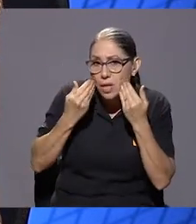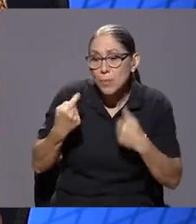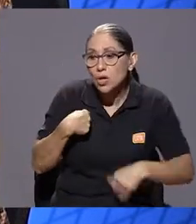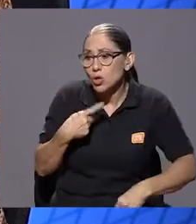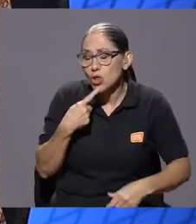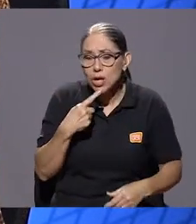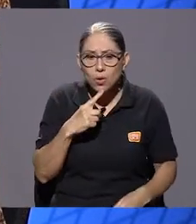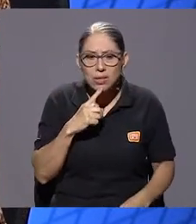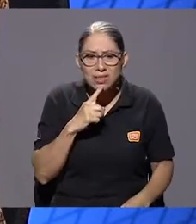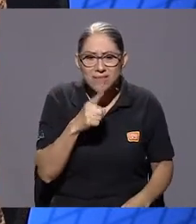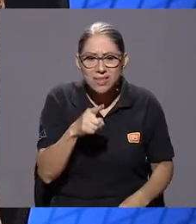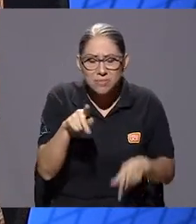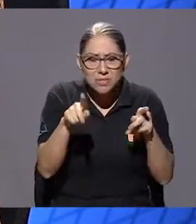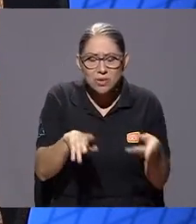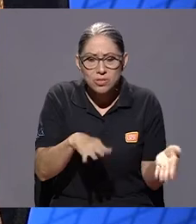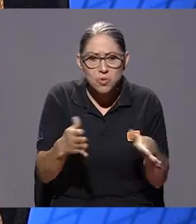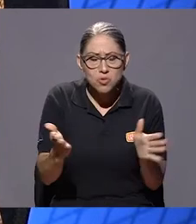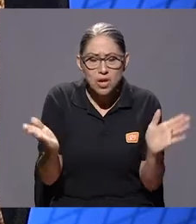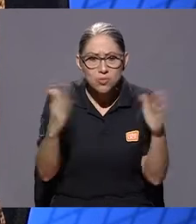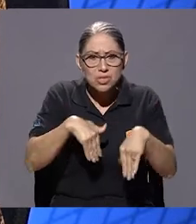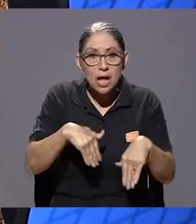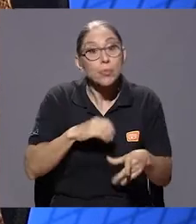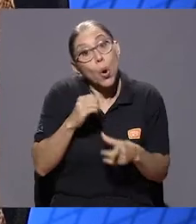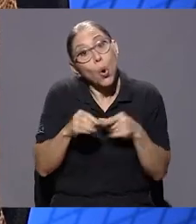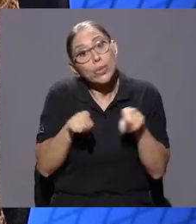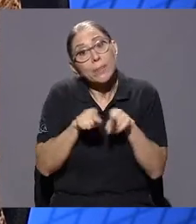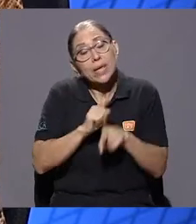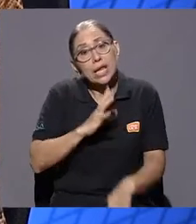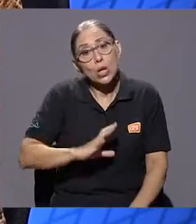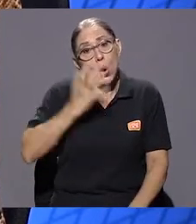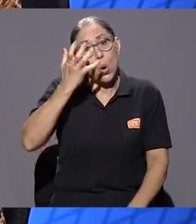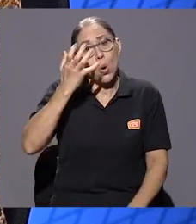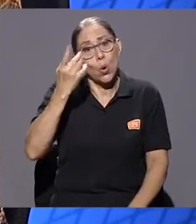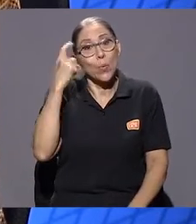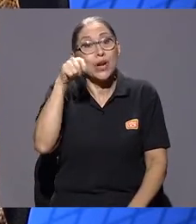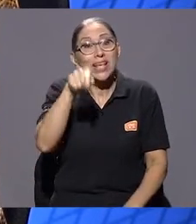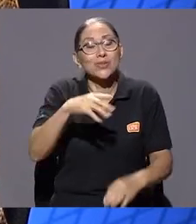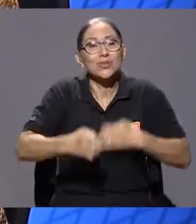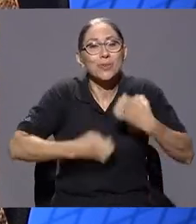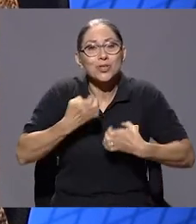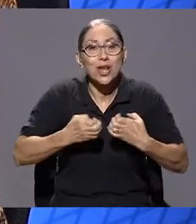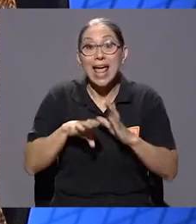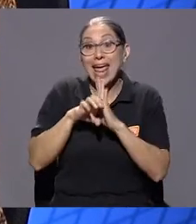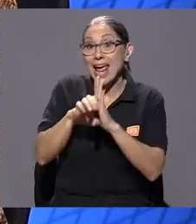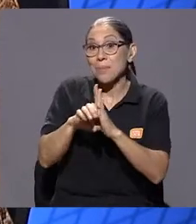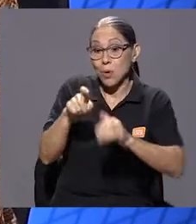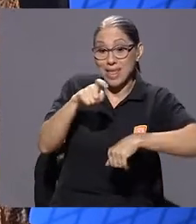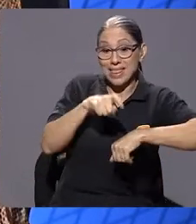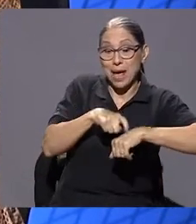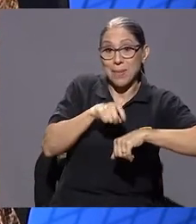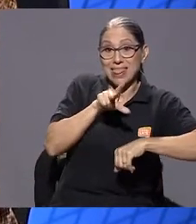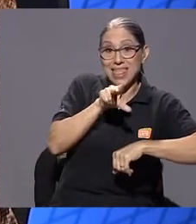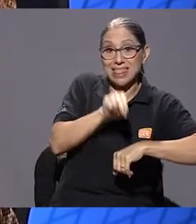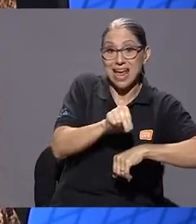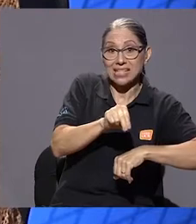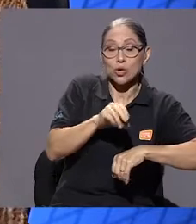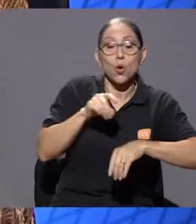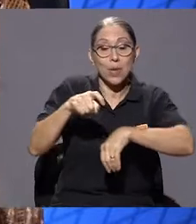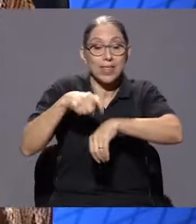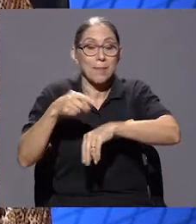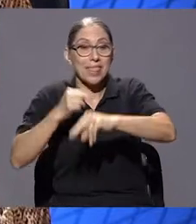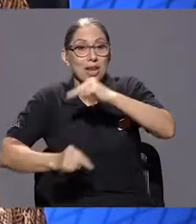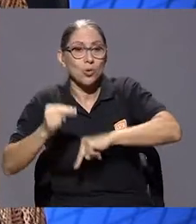O también enojo, porque son emociones. Por ejemplo, la etapa de negación o de negociación es algo un poquito más racional, podríamos decir,